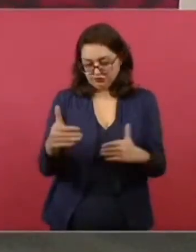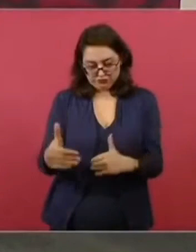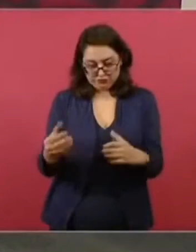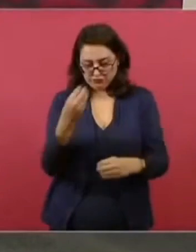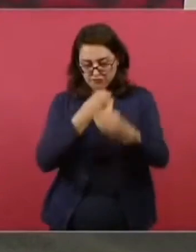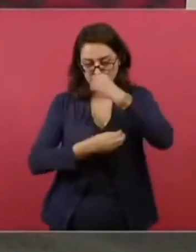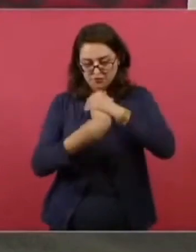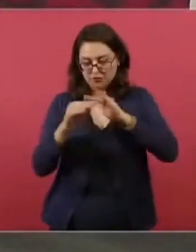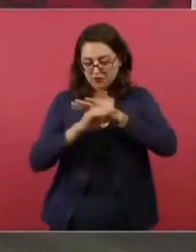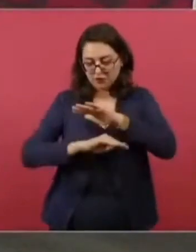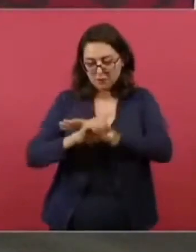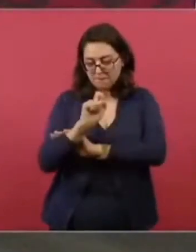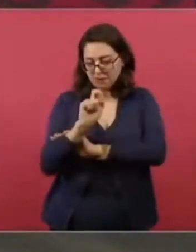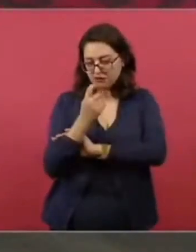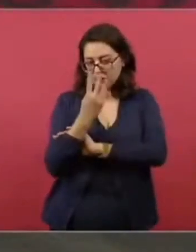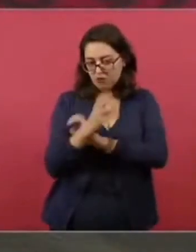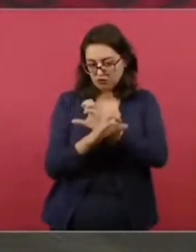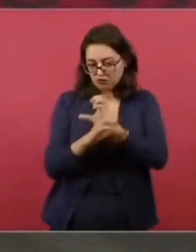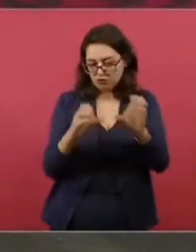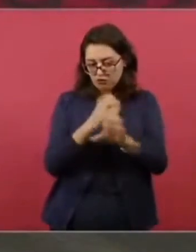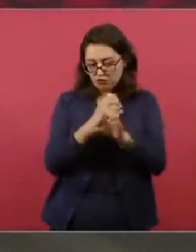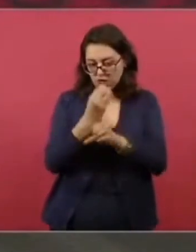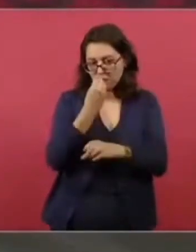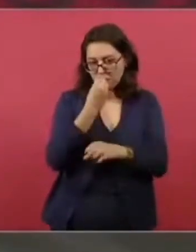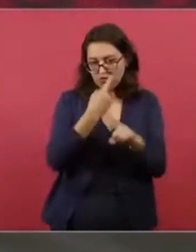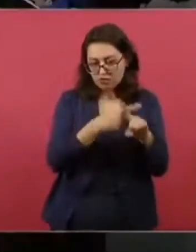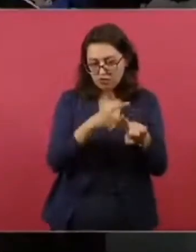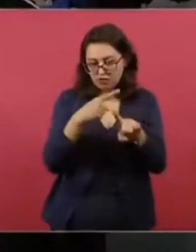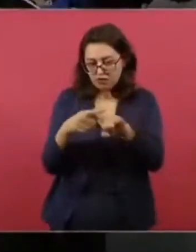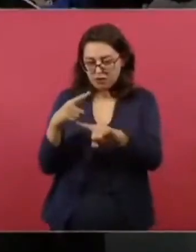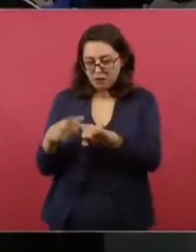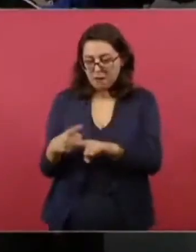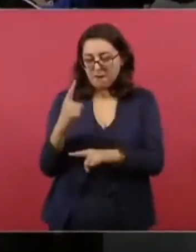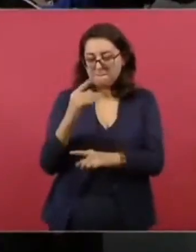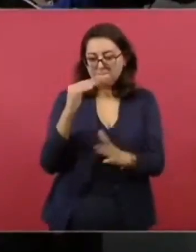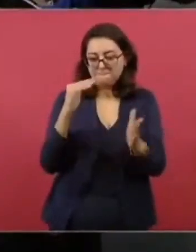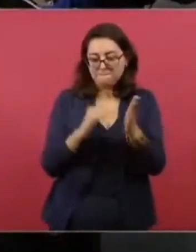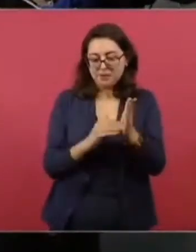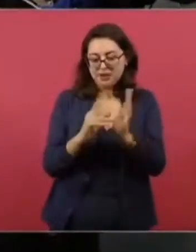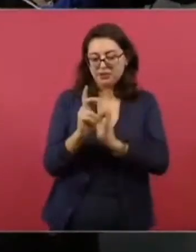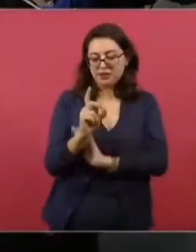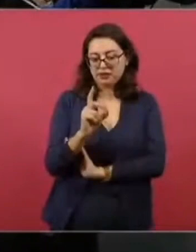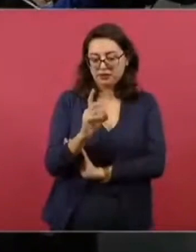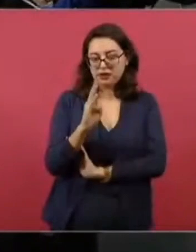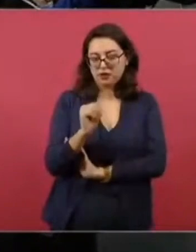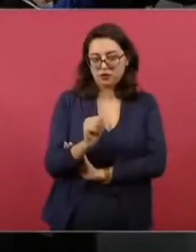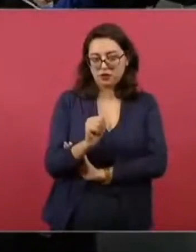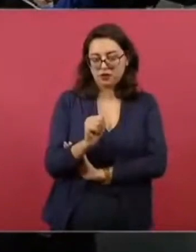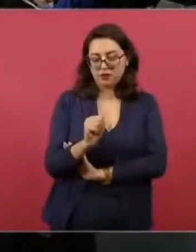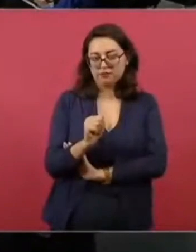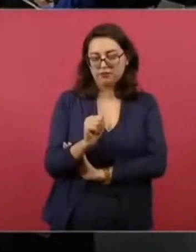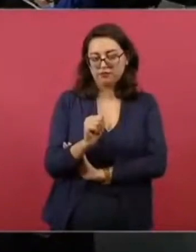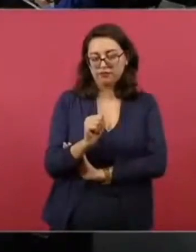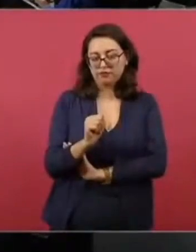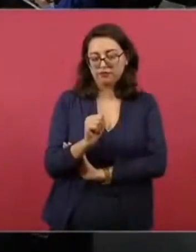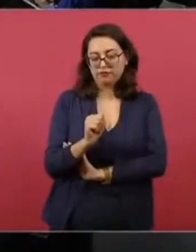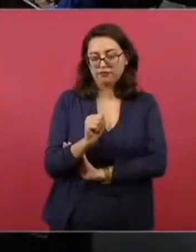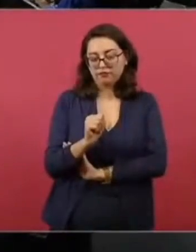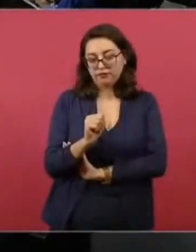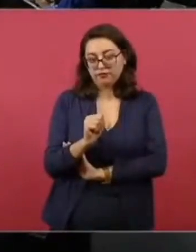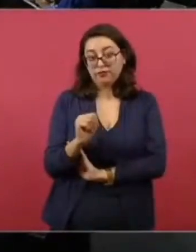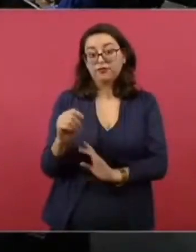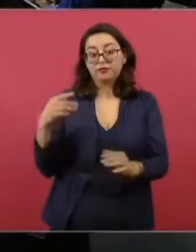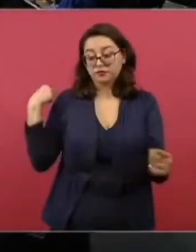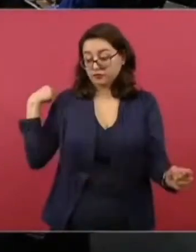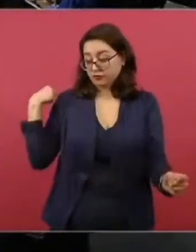,039, los 24 productos. Estaba arriba de 1,150. Pero, sí, pero mire cómo estamos